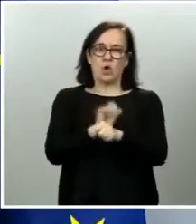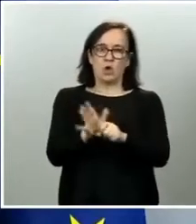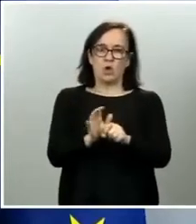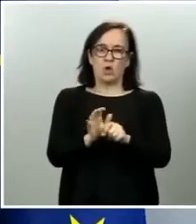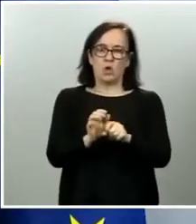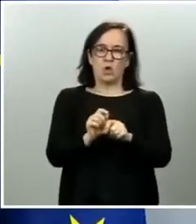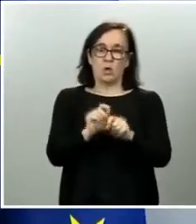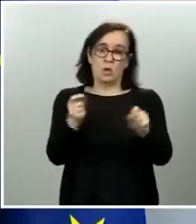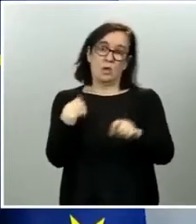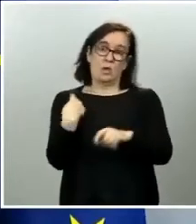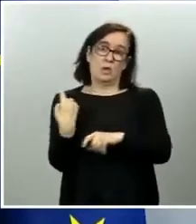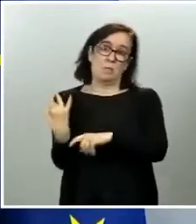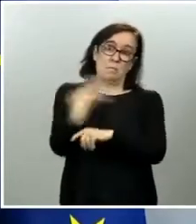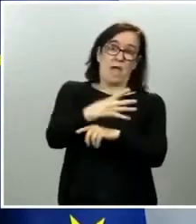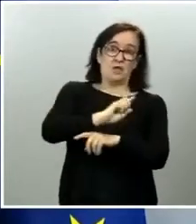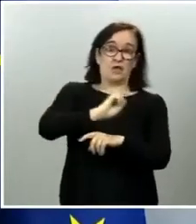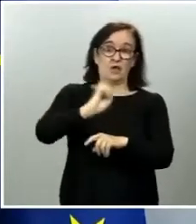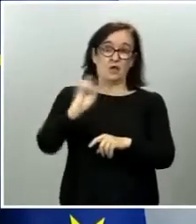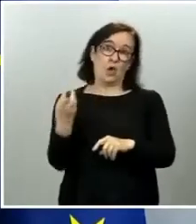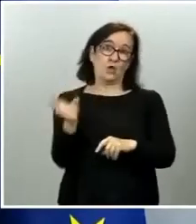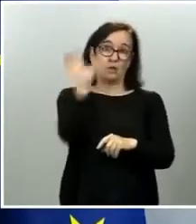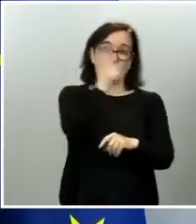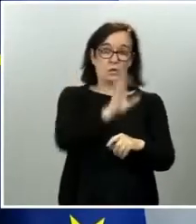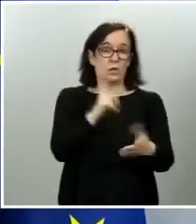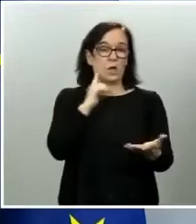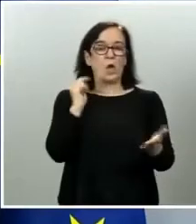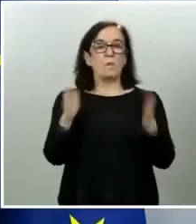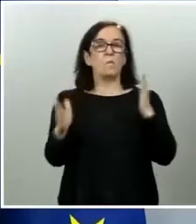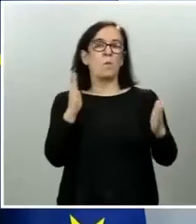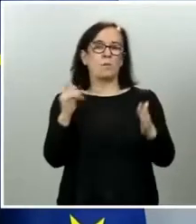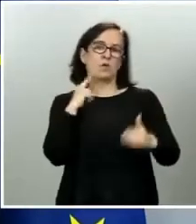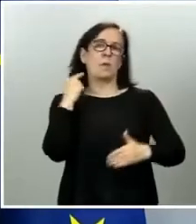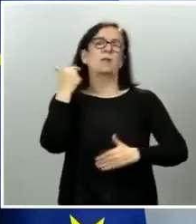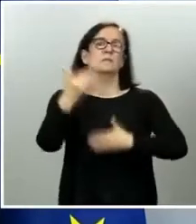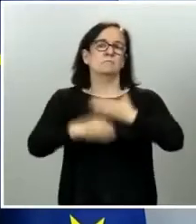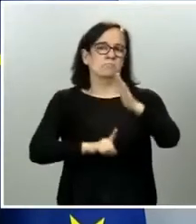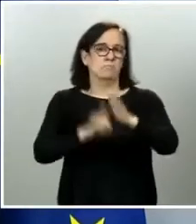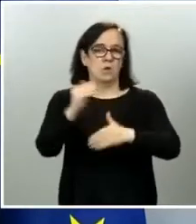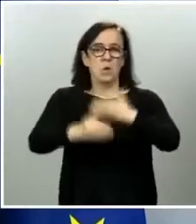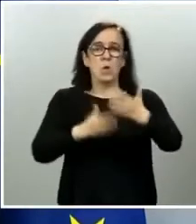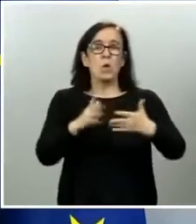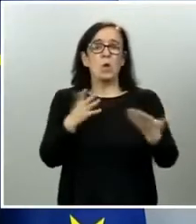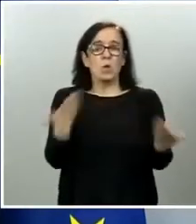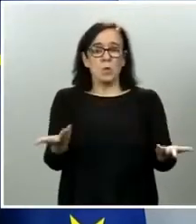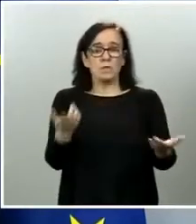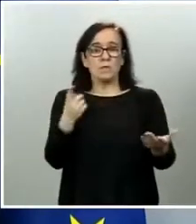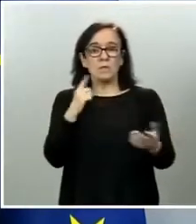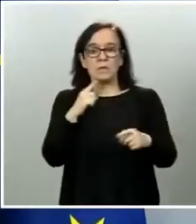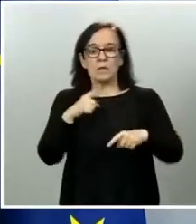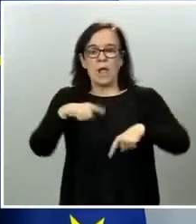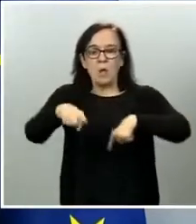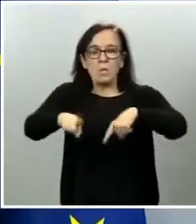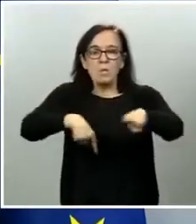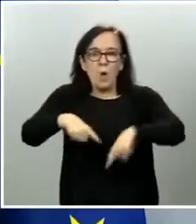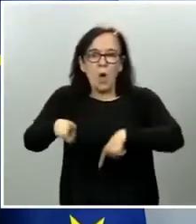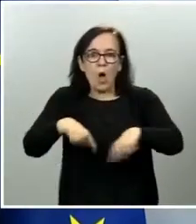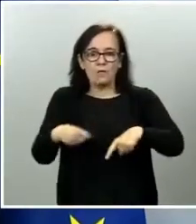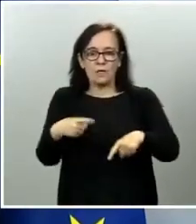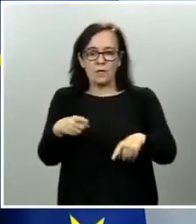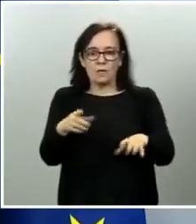que otros, es decir, están en un momento más avanzado. Cualquier movilidad ajena a lo que